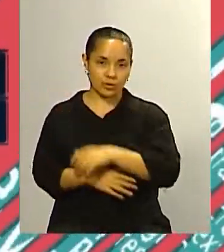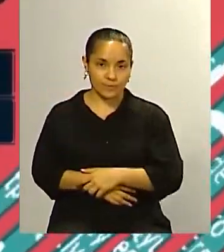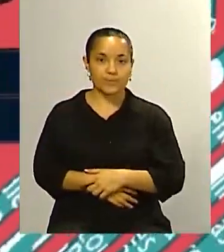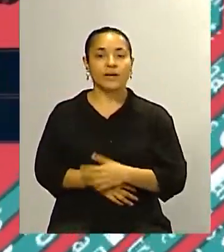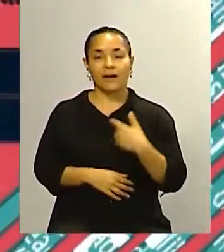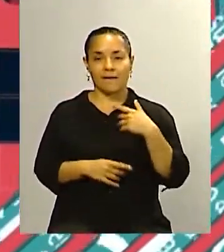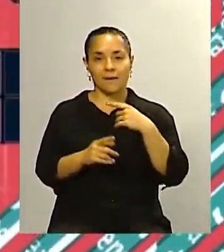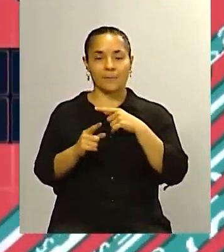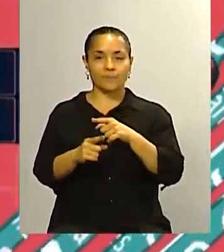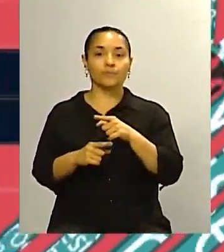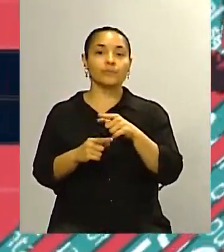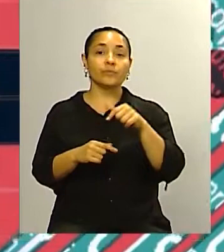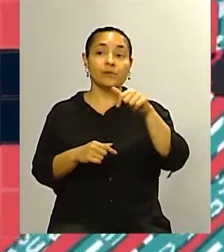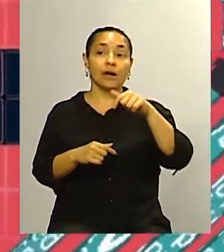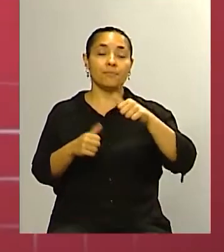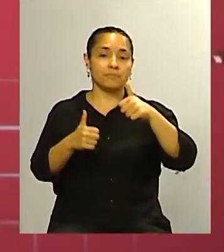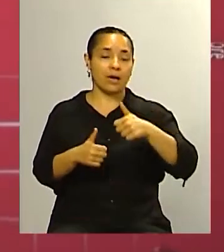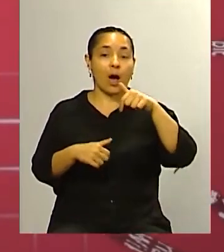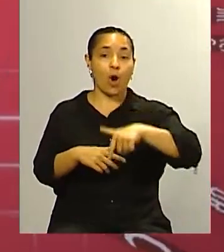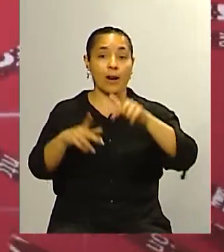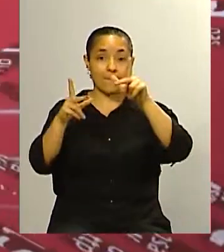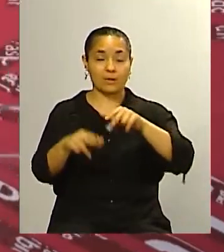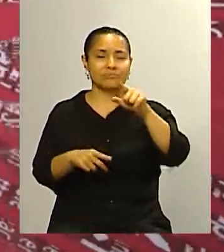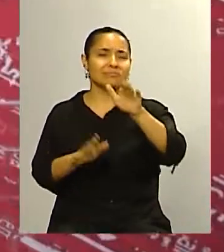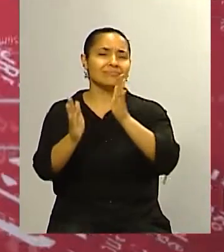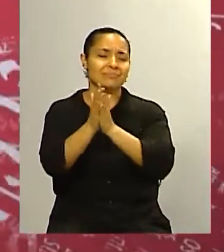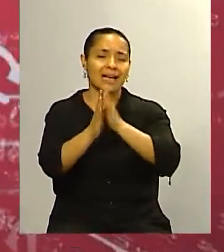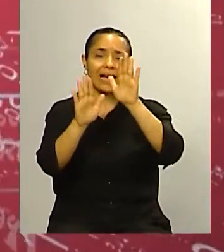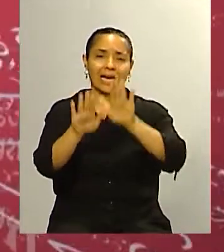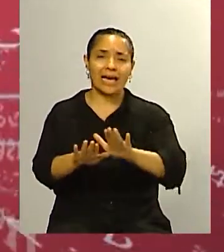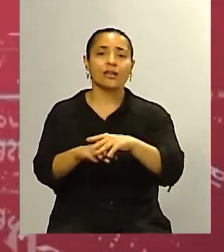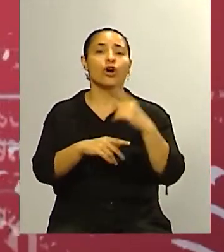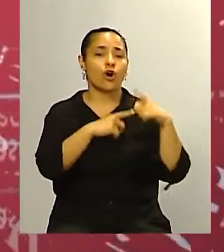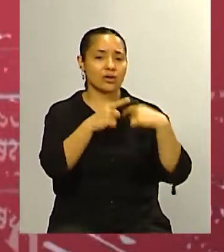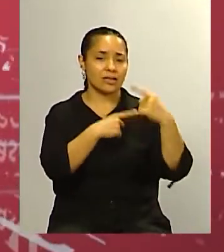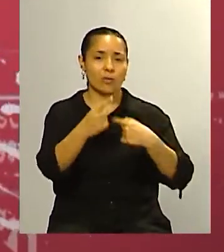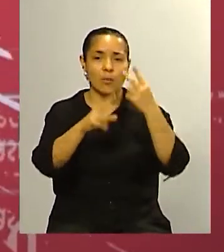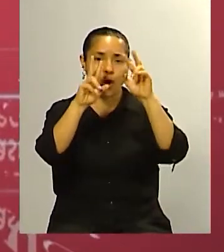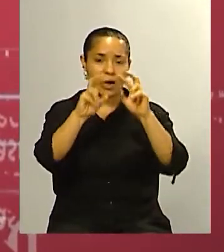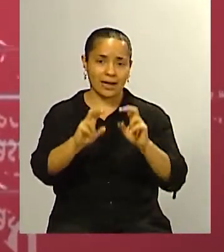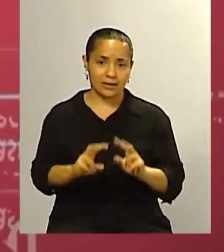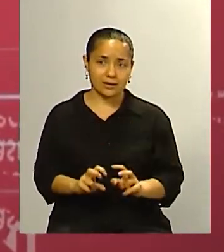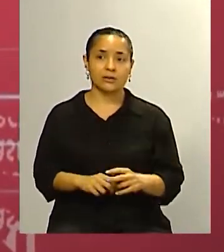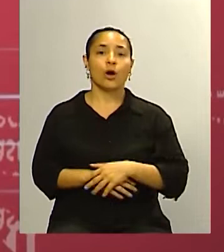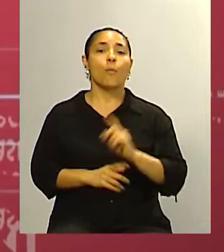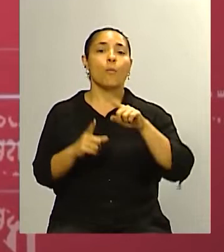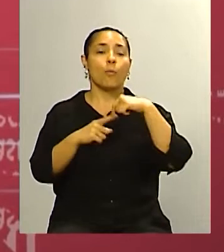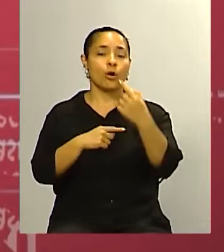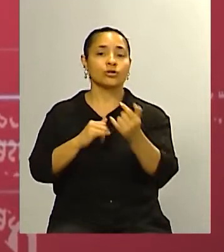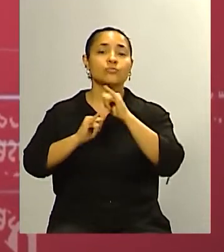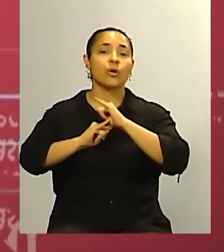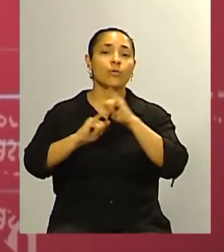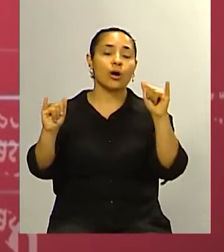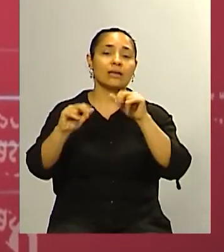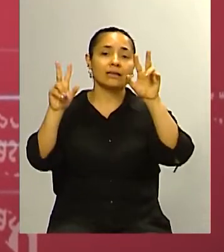camino un poco más largo vamos a ir Gustavo a una pausa te pido que te quedes ahí porque seguimos analizando y yo quiero que ya en el próximo bloque hablemos un